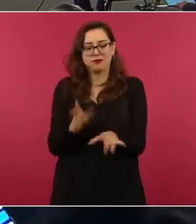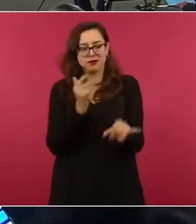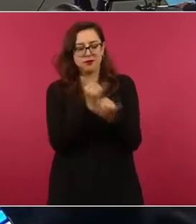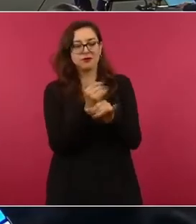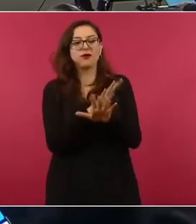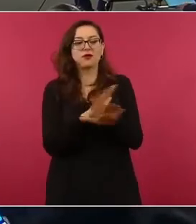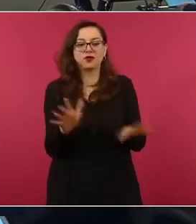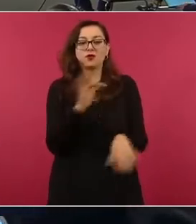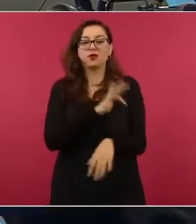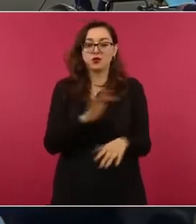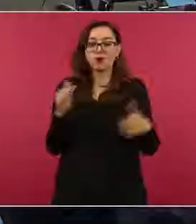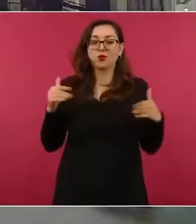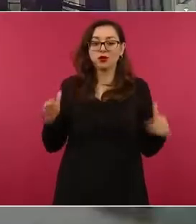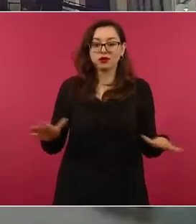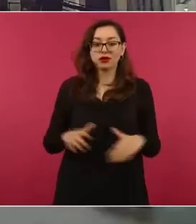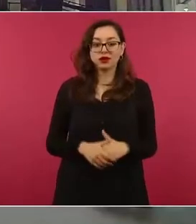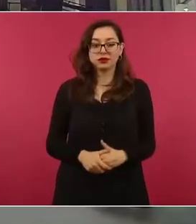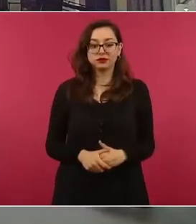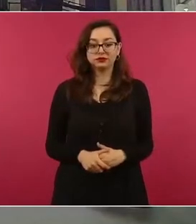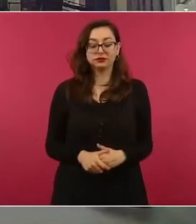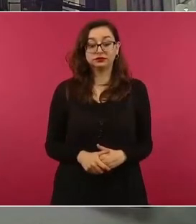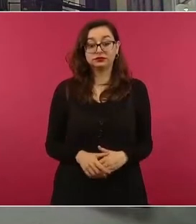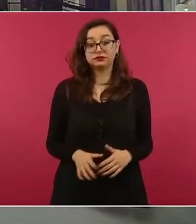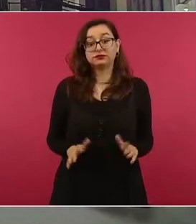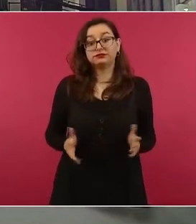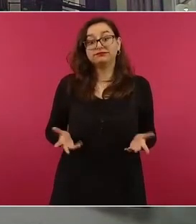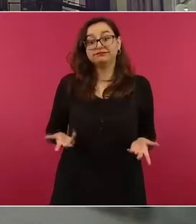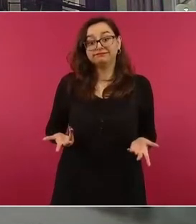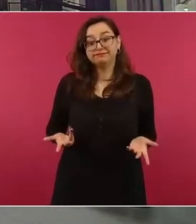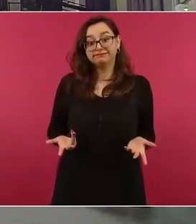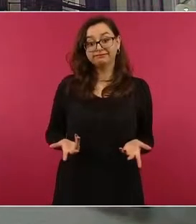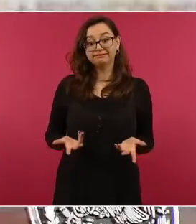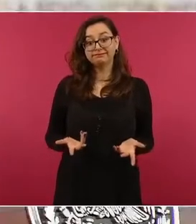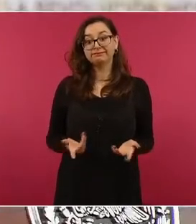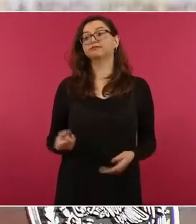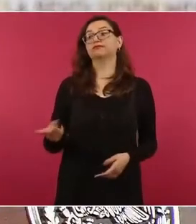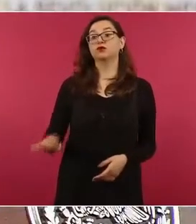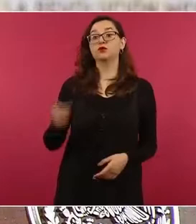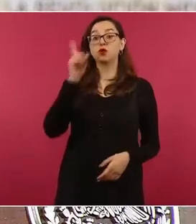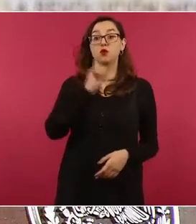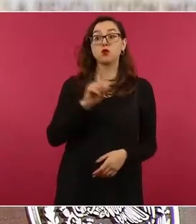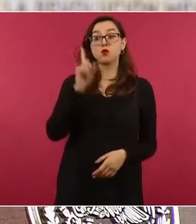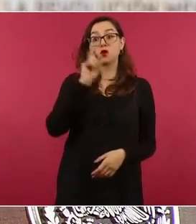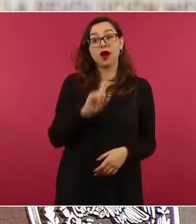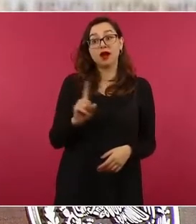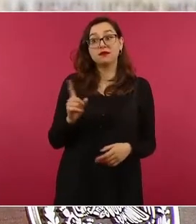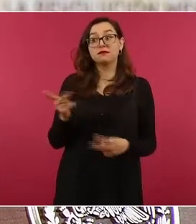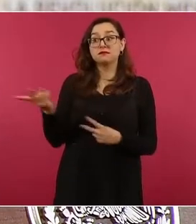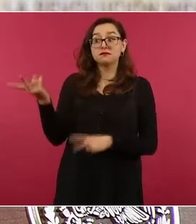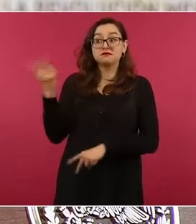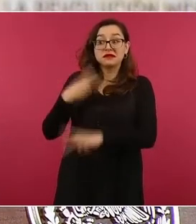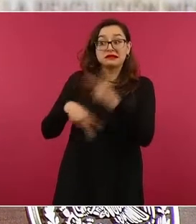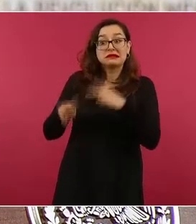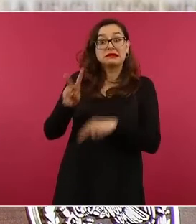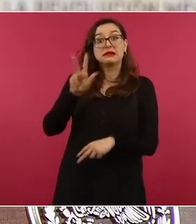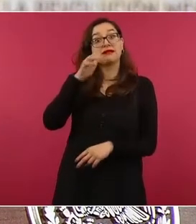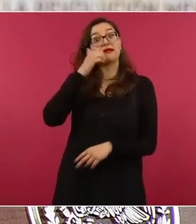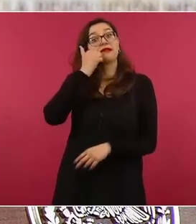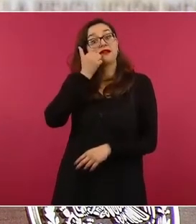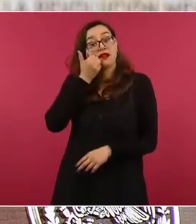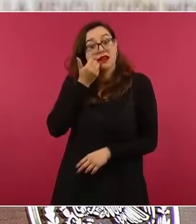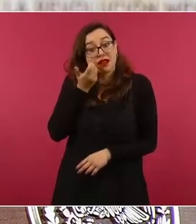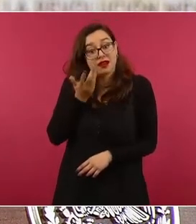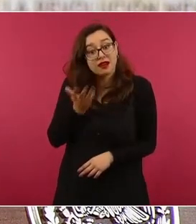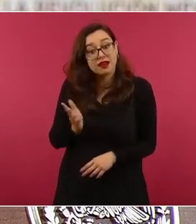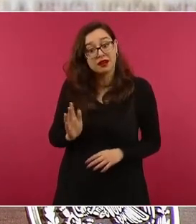avances de la corrupción, presidente. Pues si ella lo considera y también